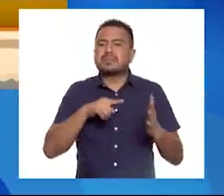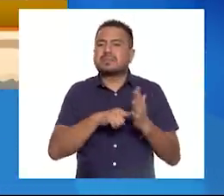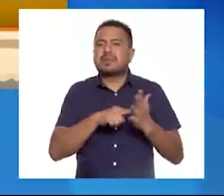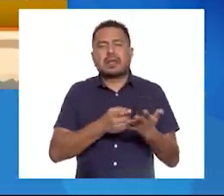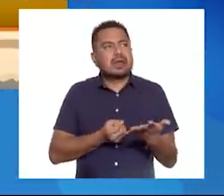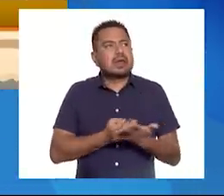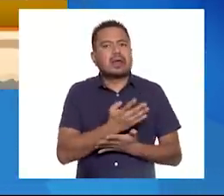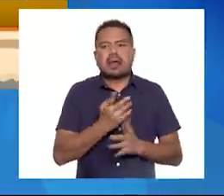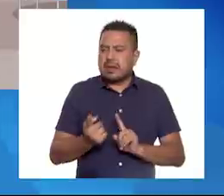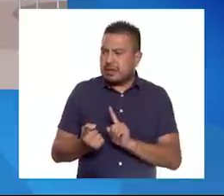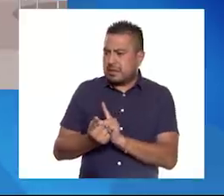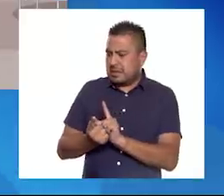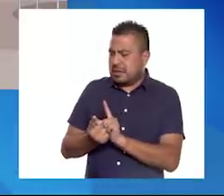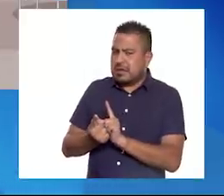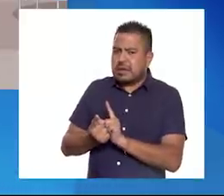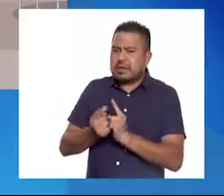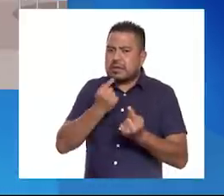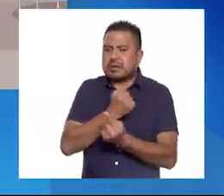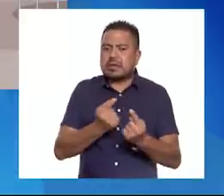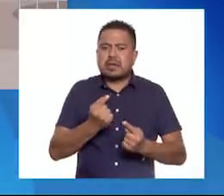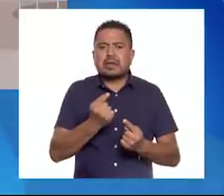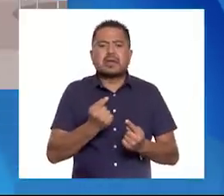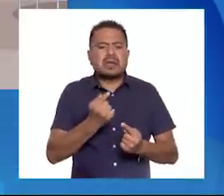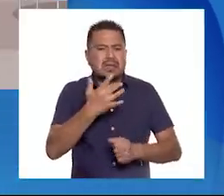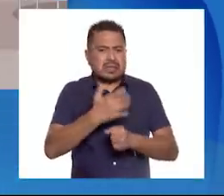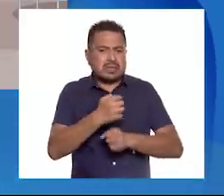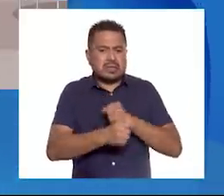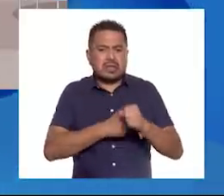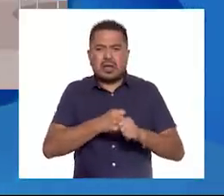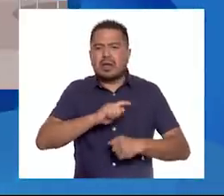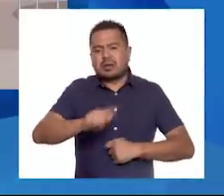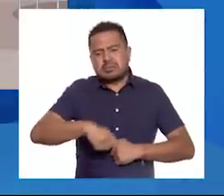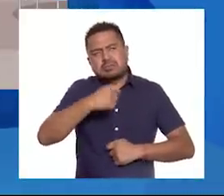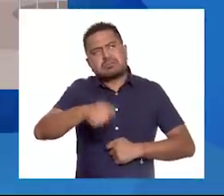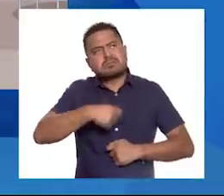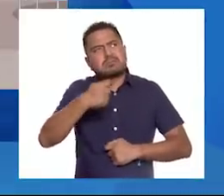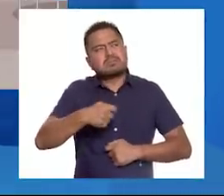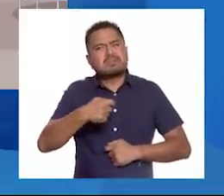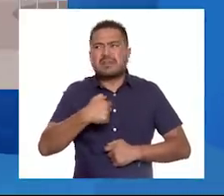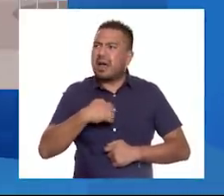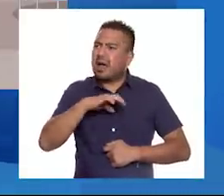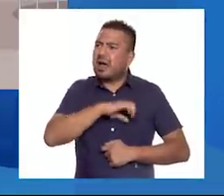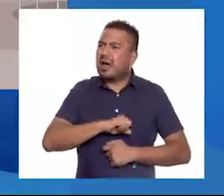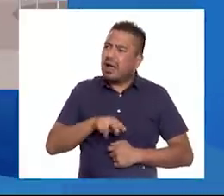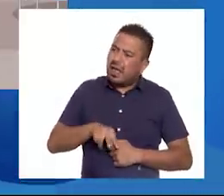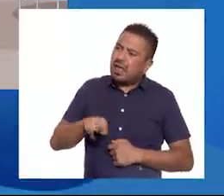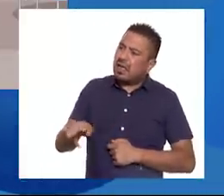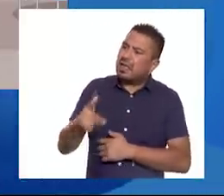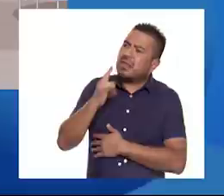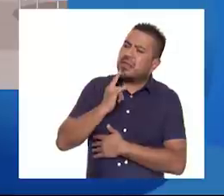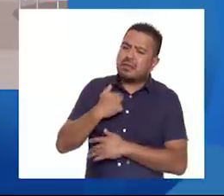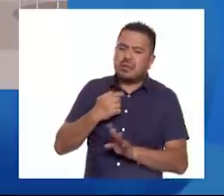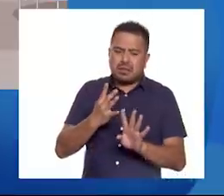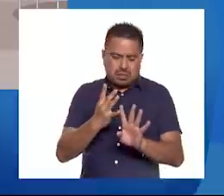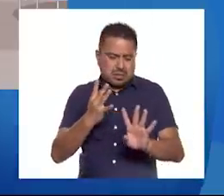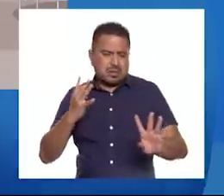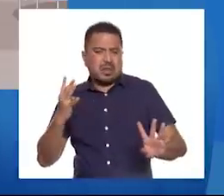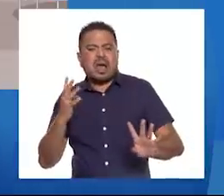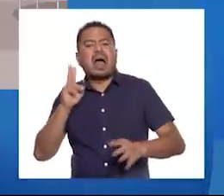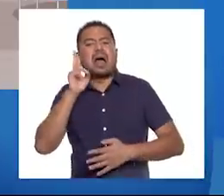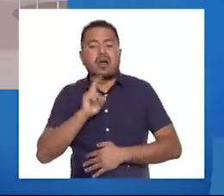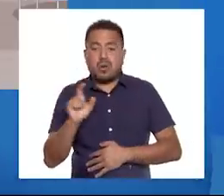vi a unas niñas y niños de quinto grado saltando la cuerda y a mí me encanta, así que me formé en la fila.